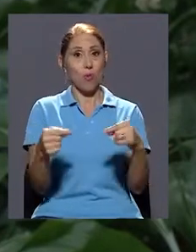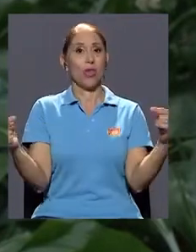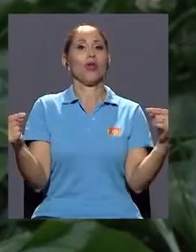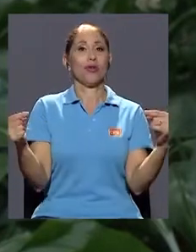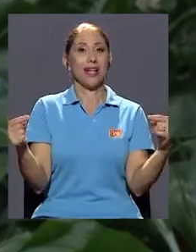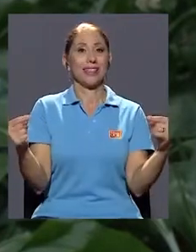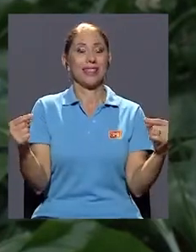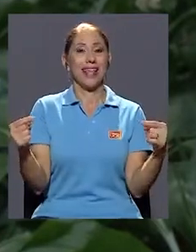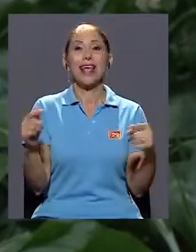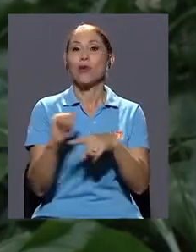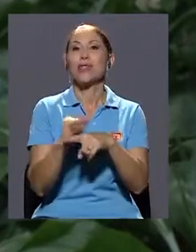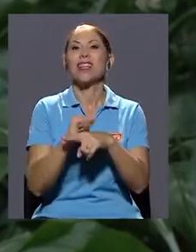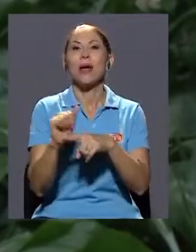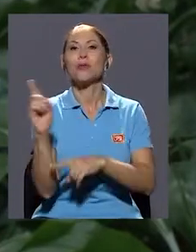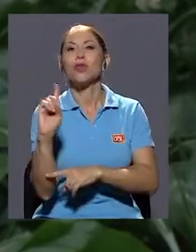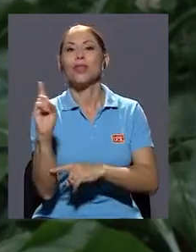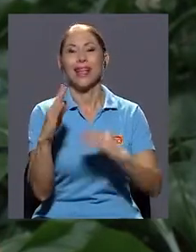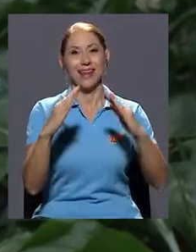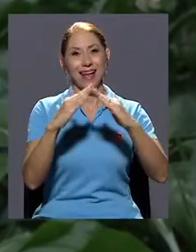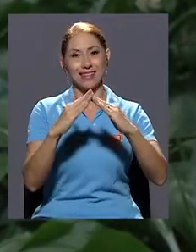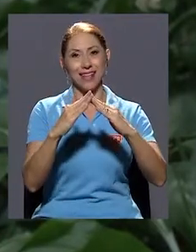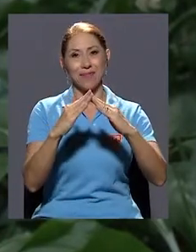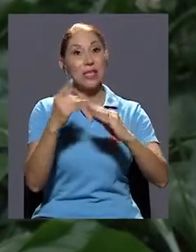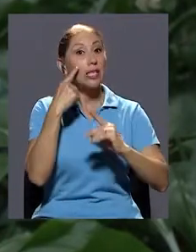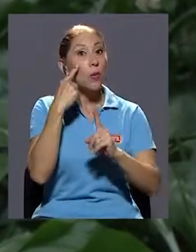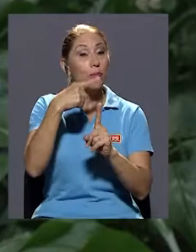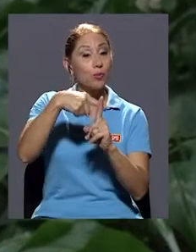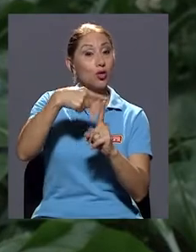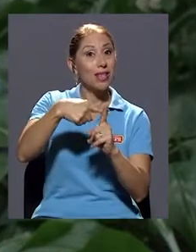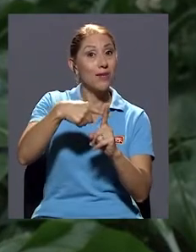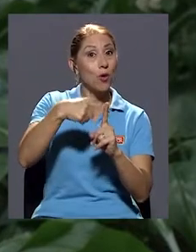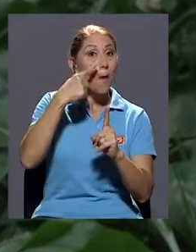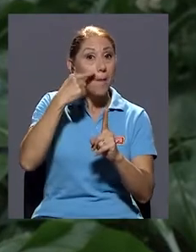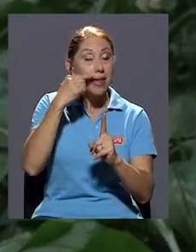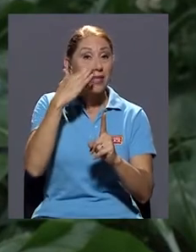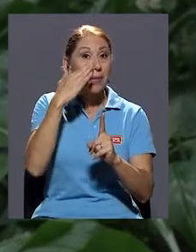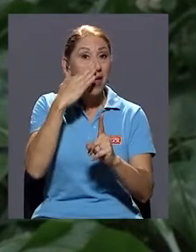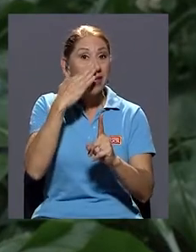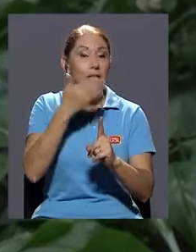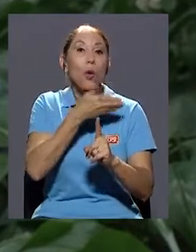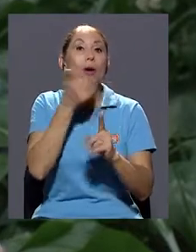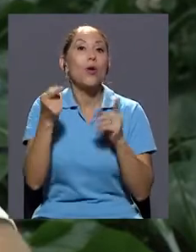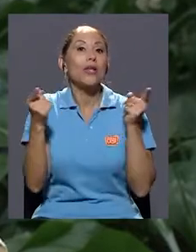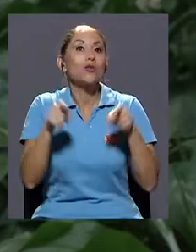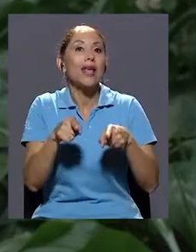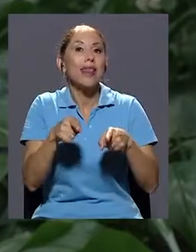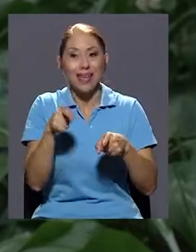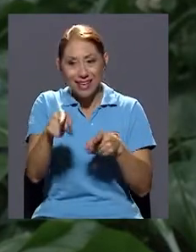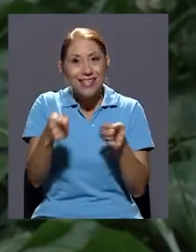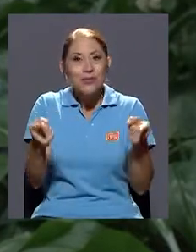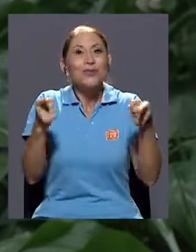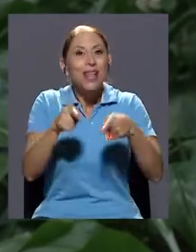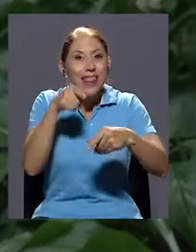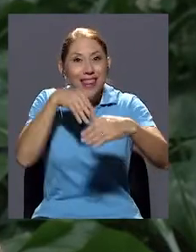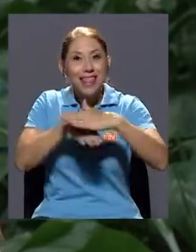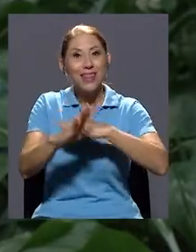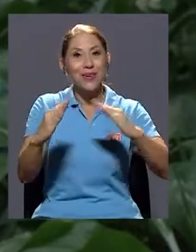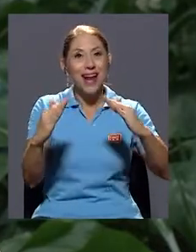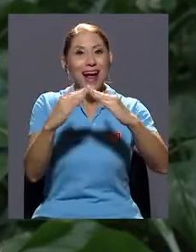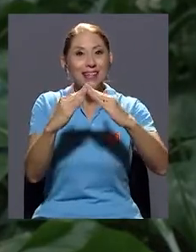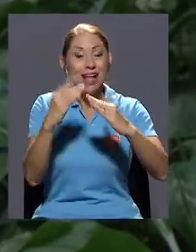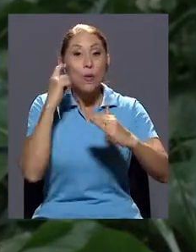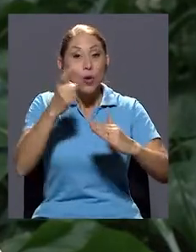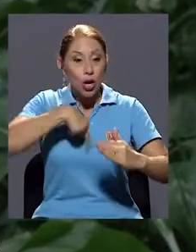ensayamos en casa. Si lo vemos desde el punto de vista positivo, para padres y madres, lo mejor que puede suceder es que sea en casa, ¿verdad? Porque